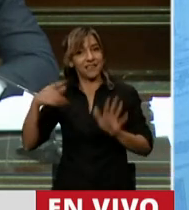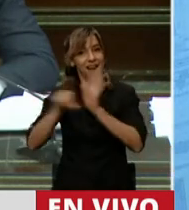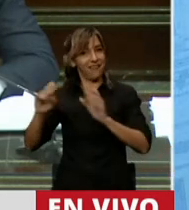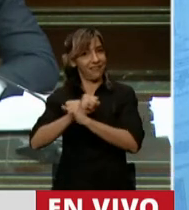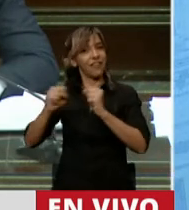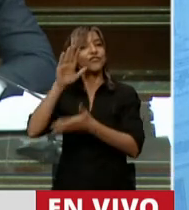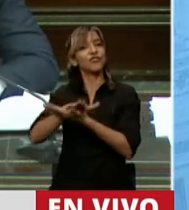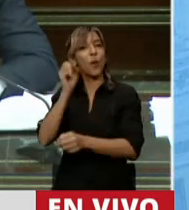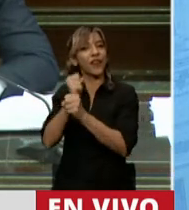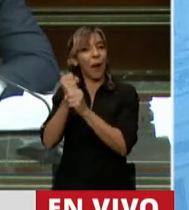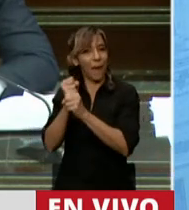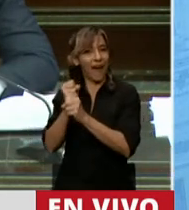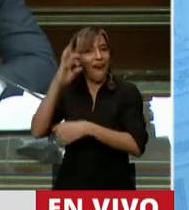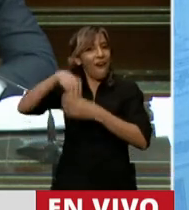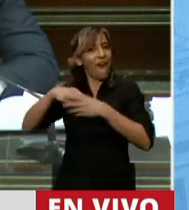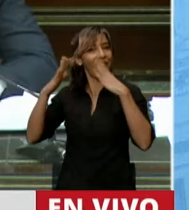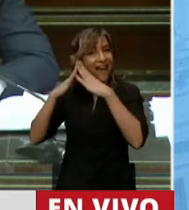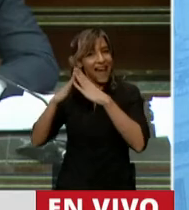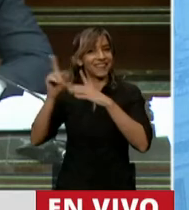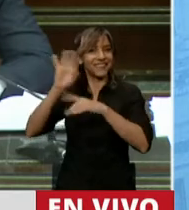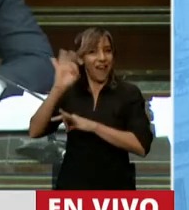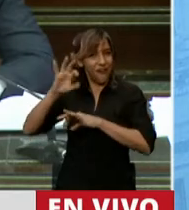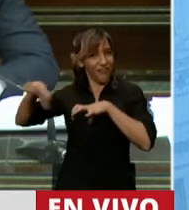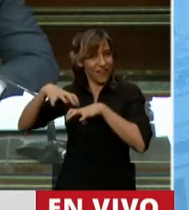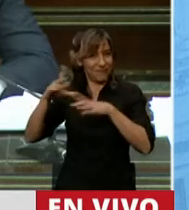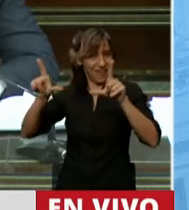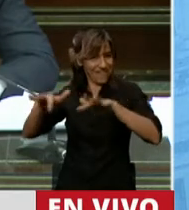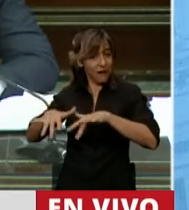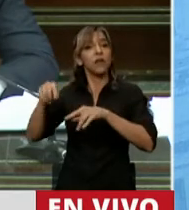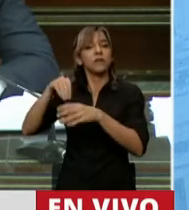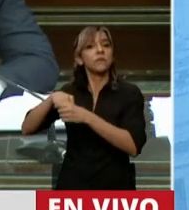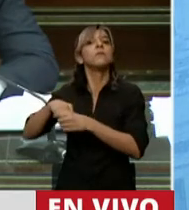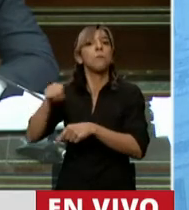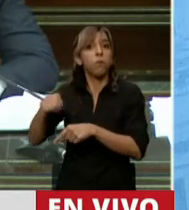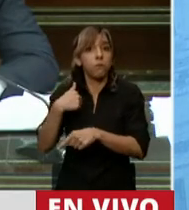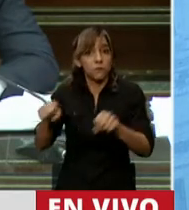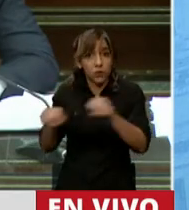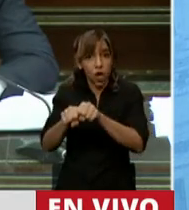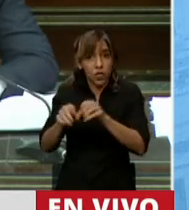significa? Tener mayor cantidad necesitamos conectividad en una casa. ¿Qué sucede?